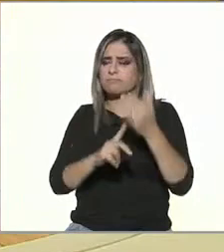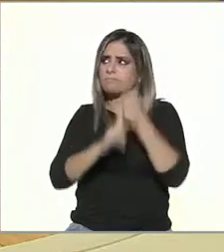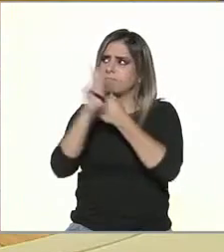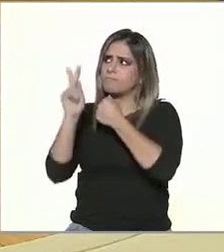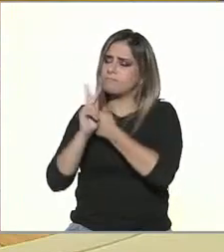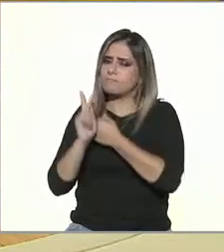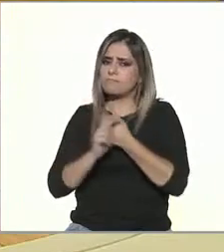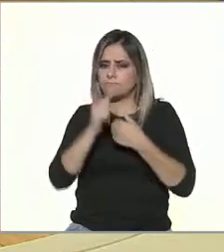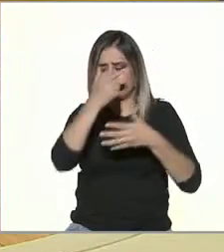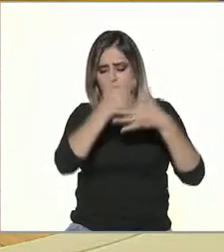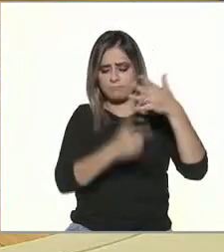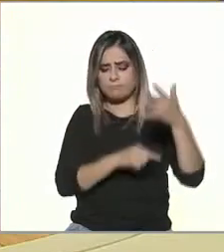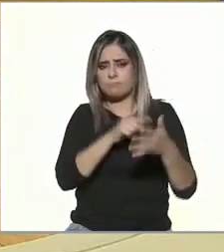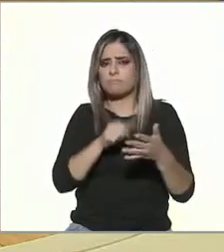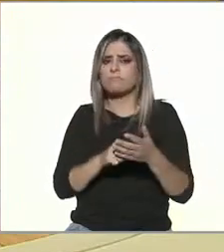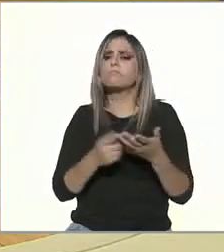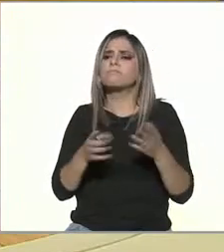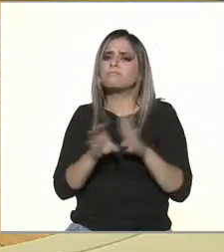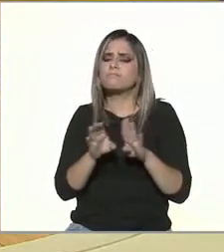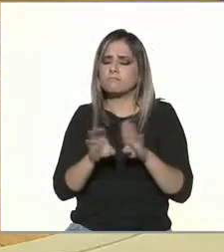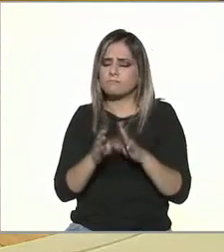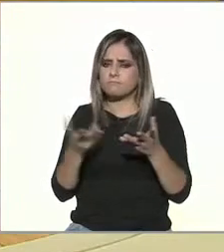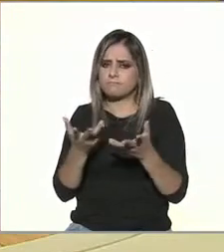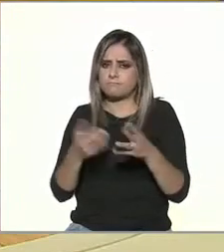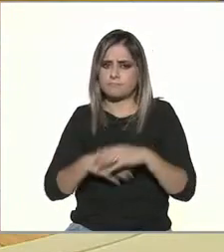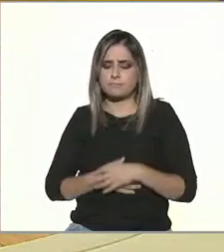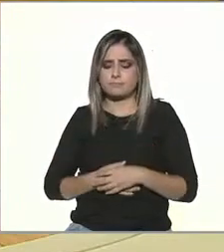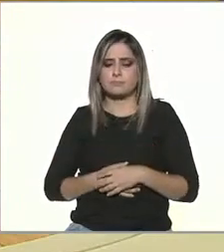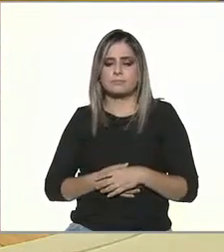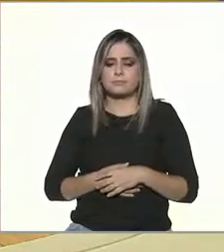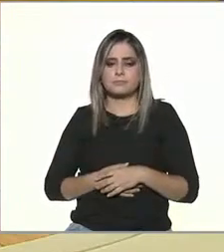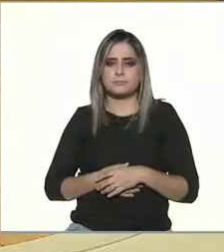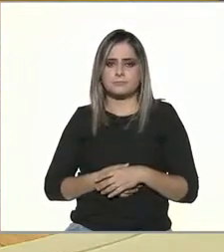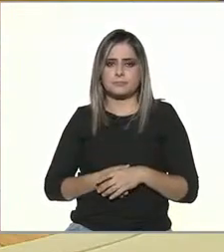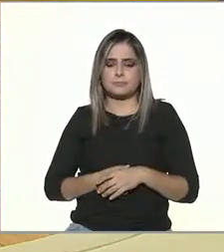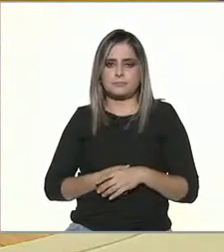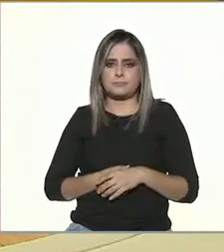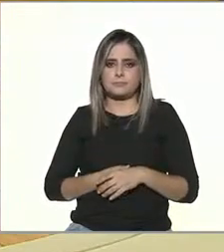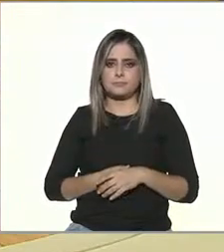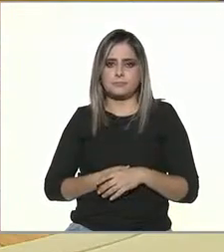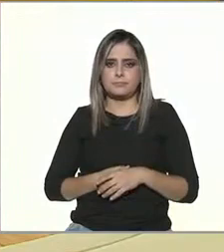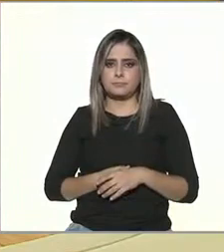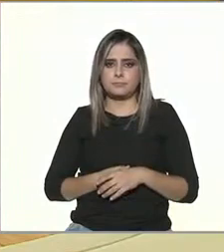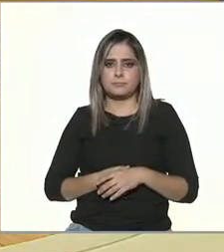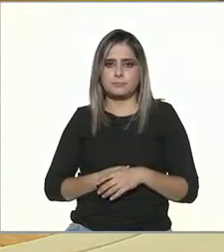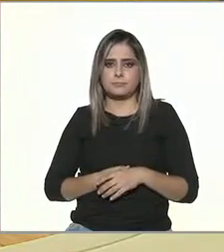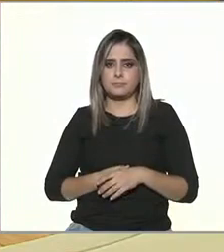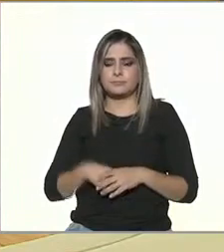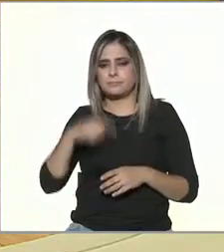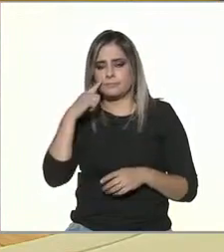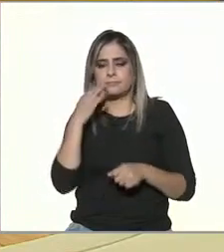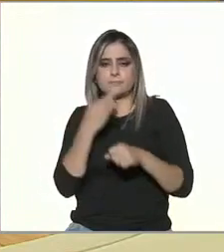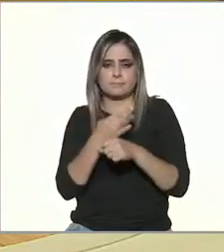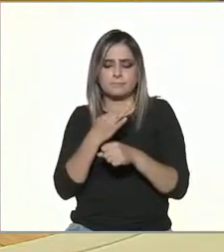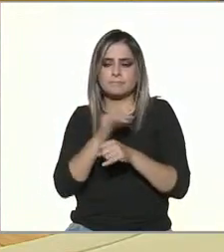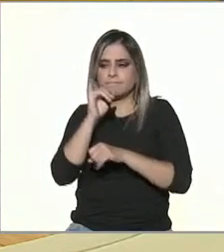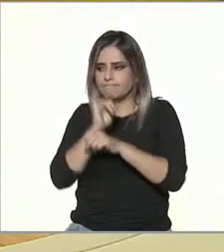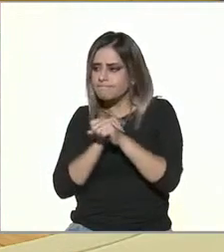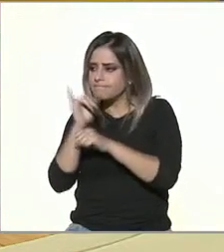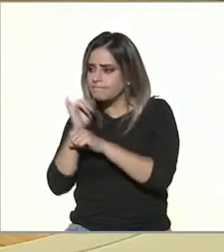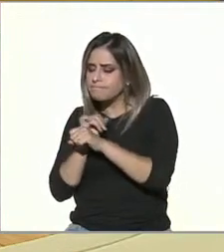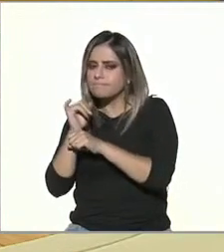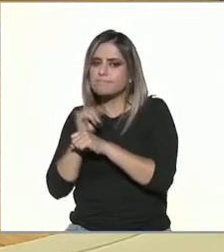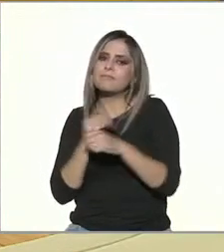y cómo se diferencia de otras regiones sí estamos digamos a media tabla por así